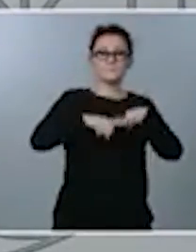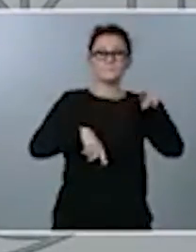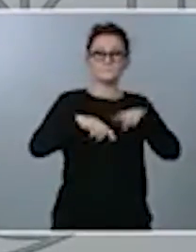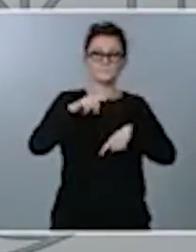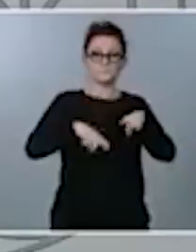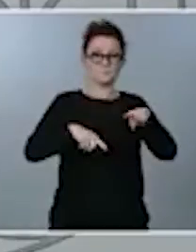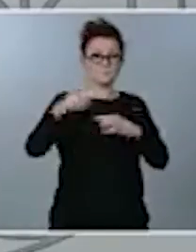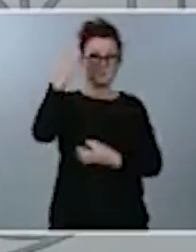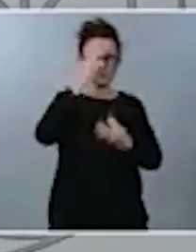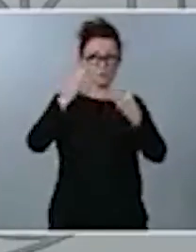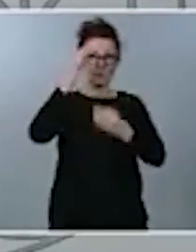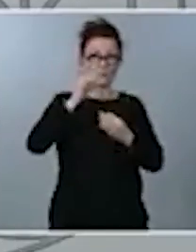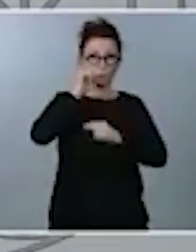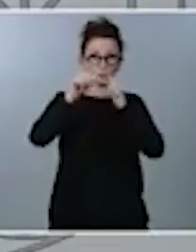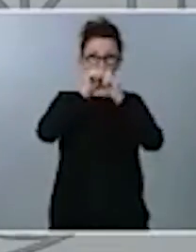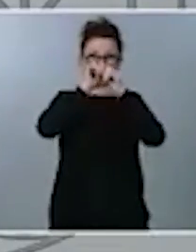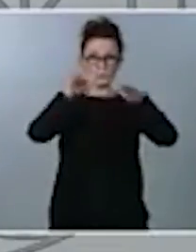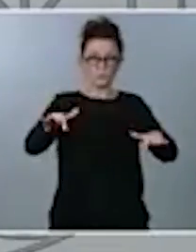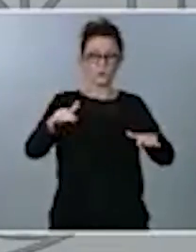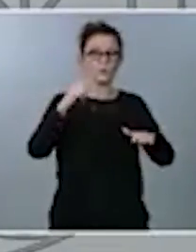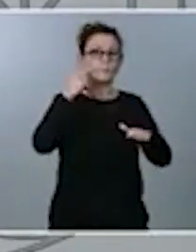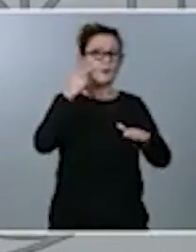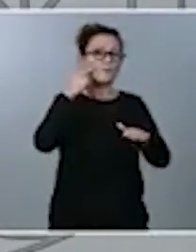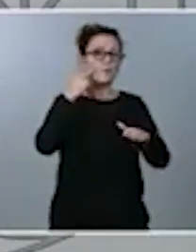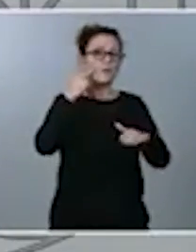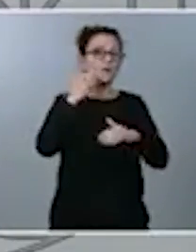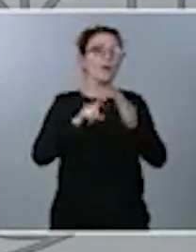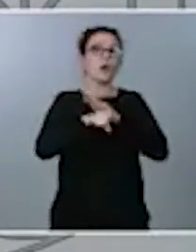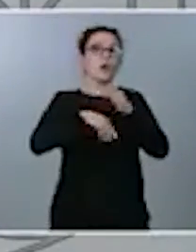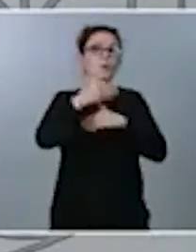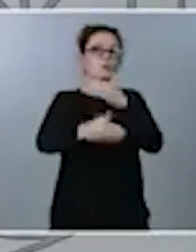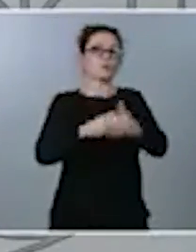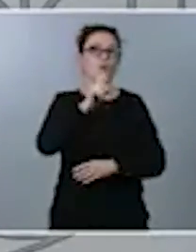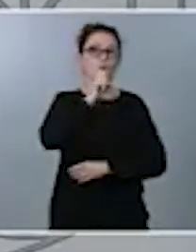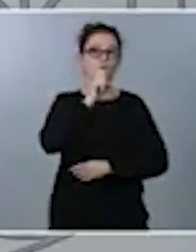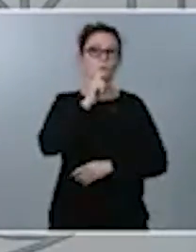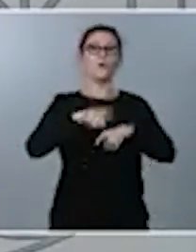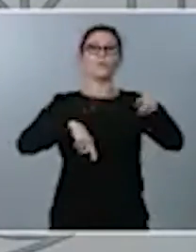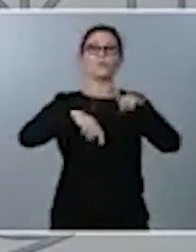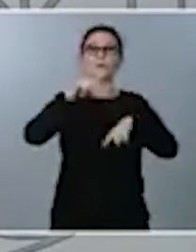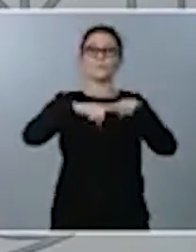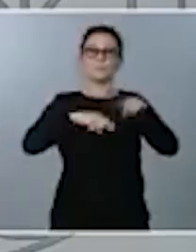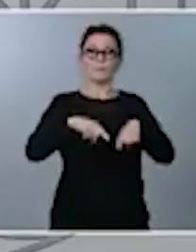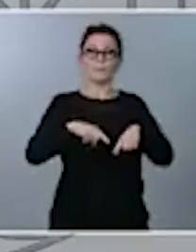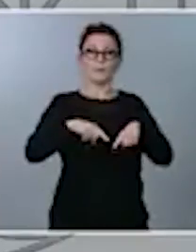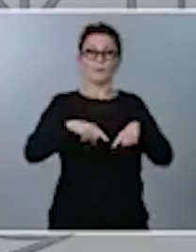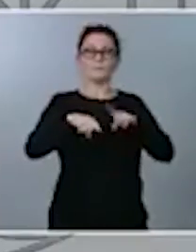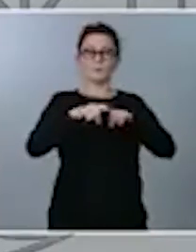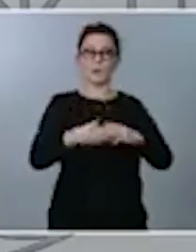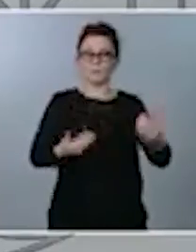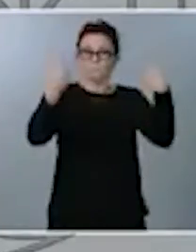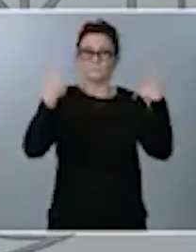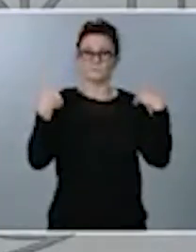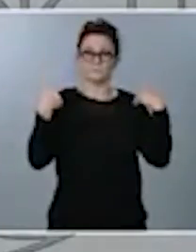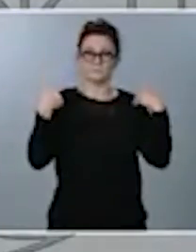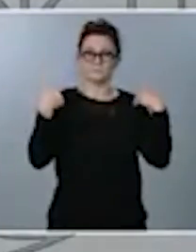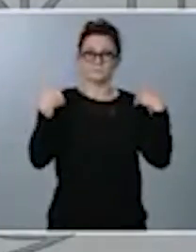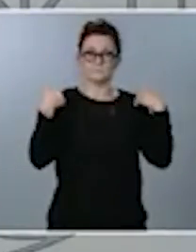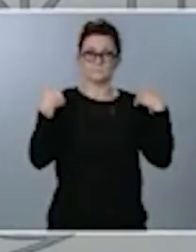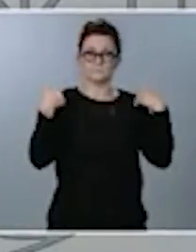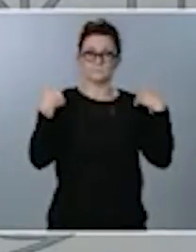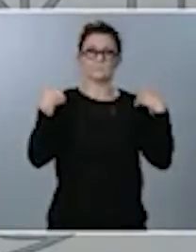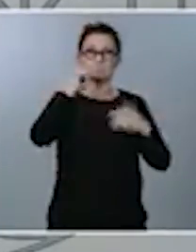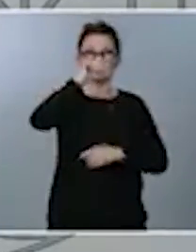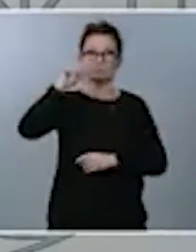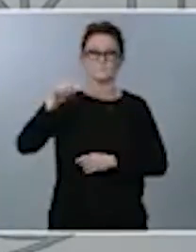epidemiológicos de la evolución de la pandemia, a juicio de cada autoridad competente delegada, es decir, de cada presidente o